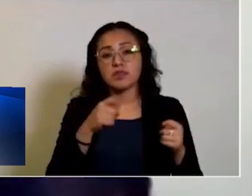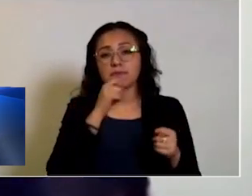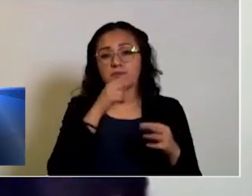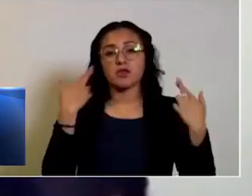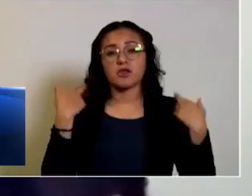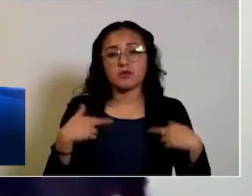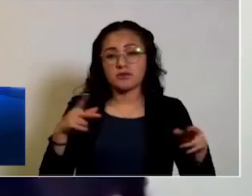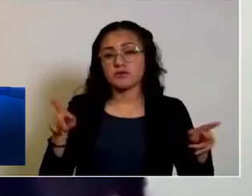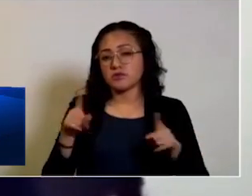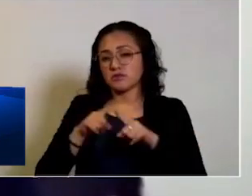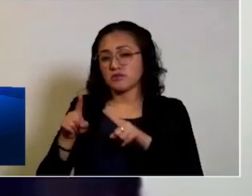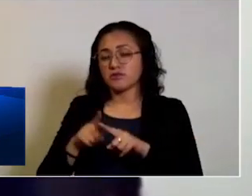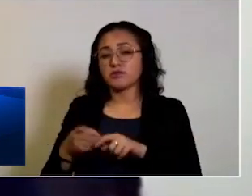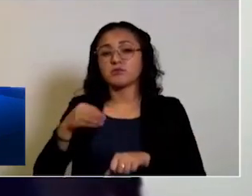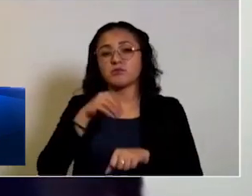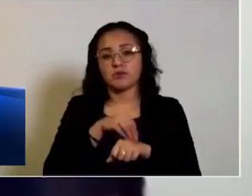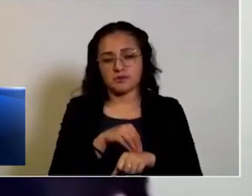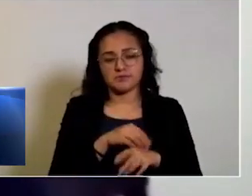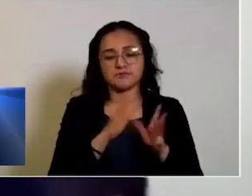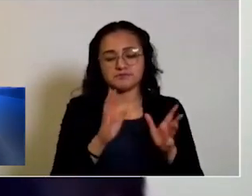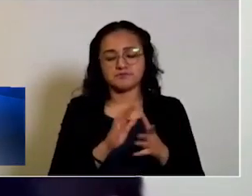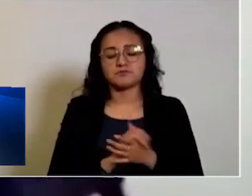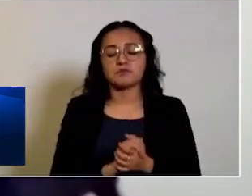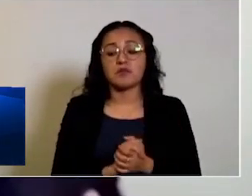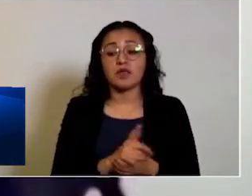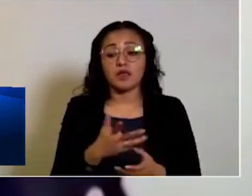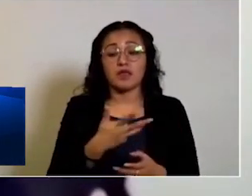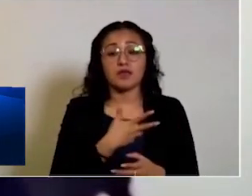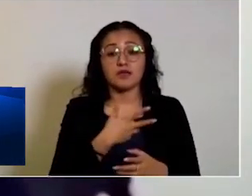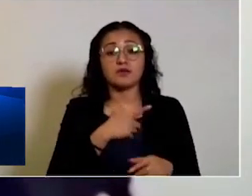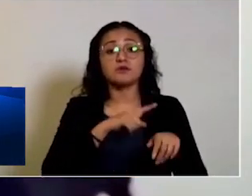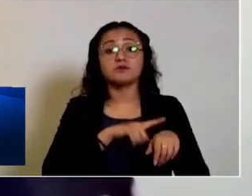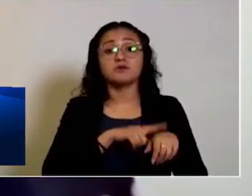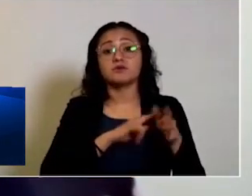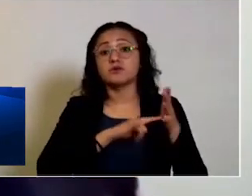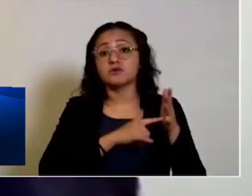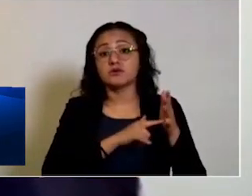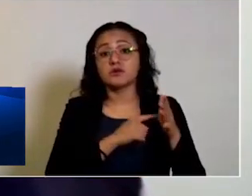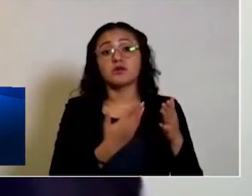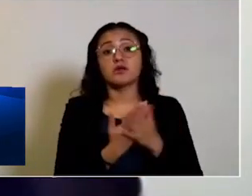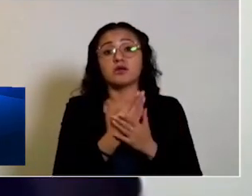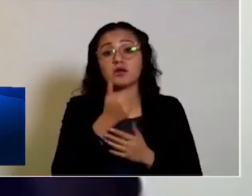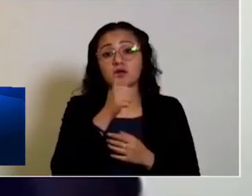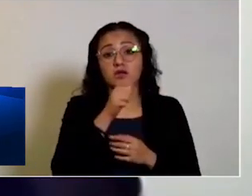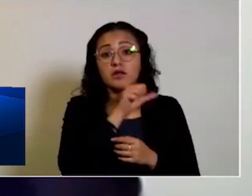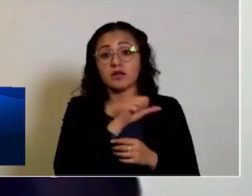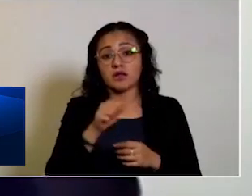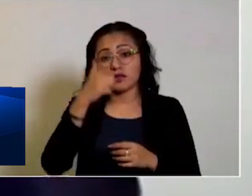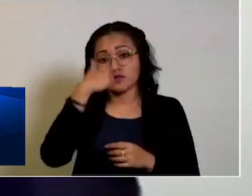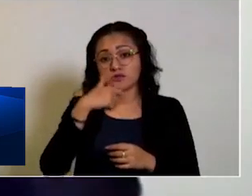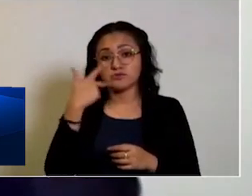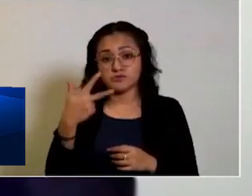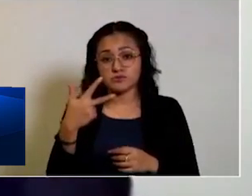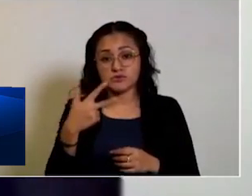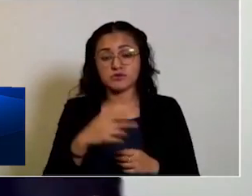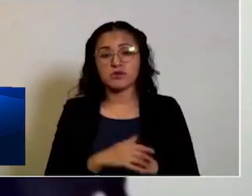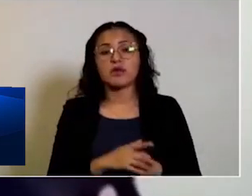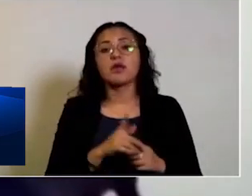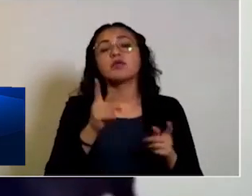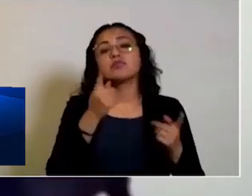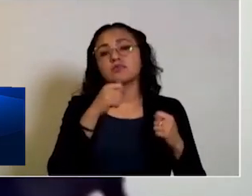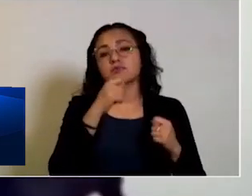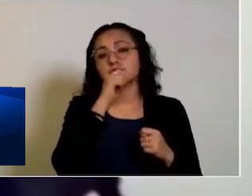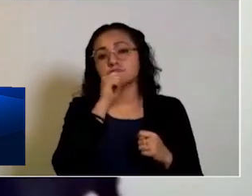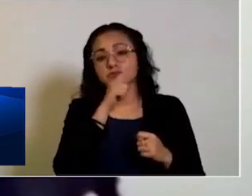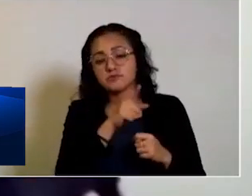departamentales, se aplicará lo siguiente. Tendrán como horario de operación de 11 a 20 horas. Las tiendas